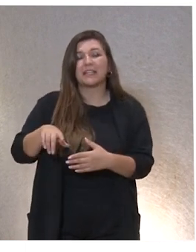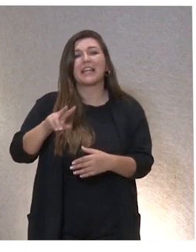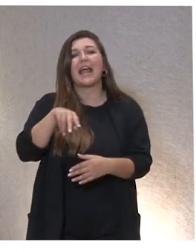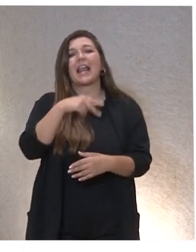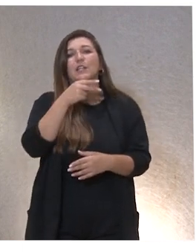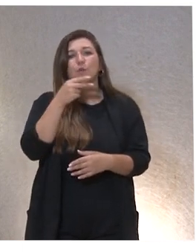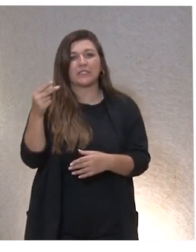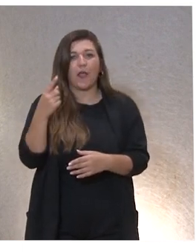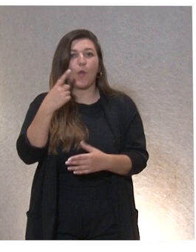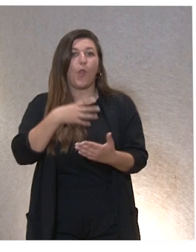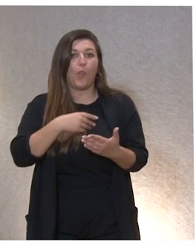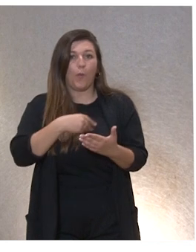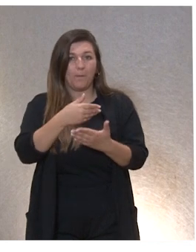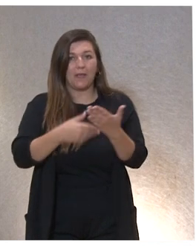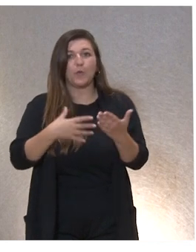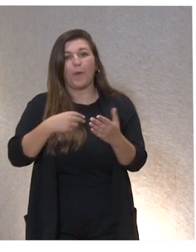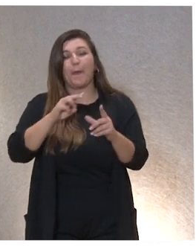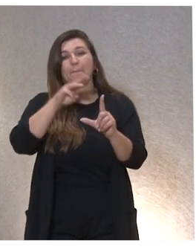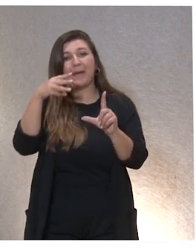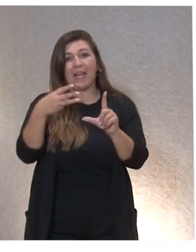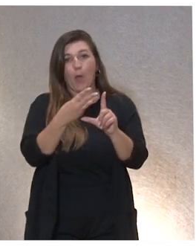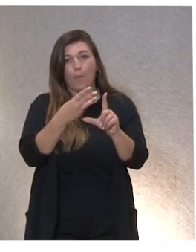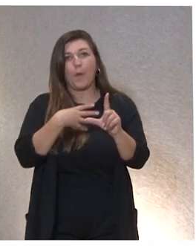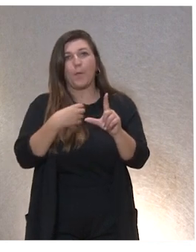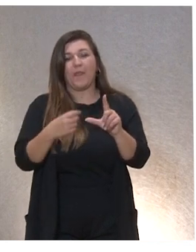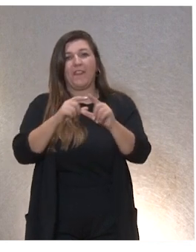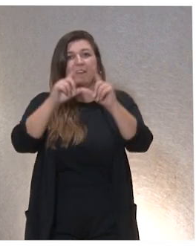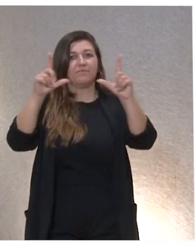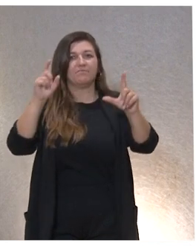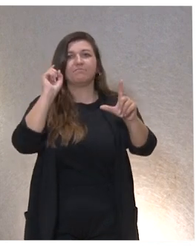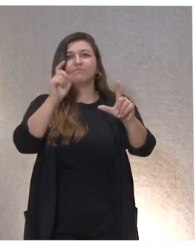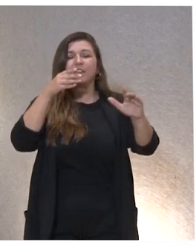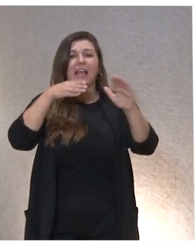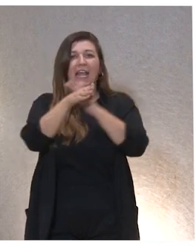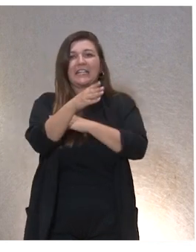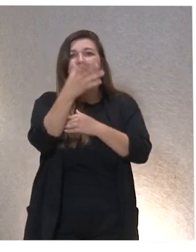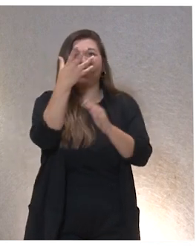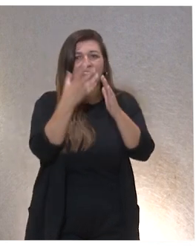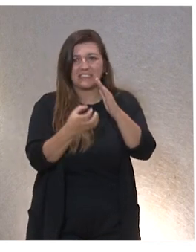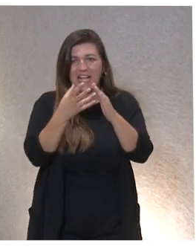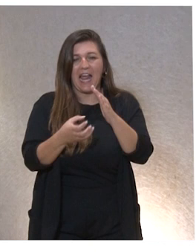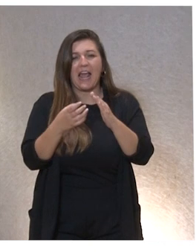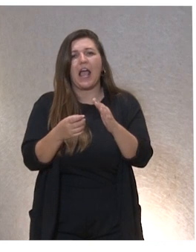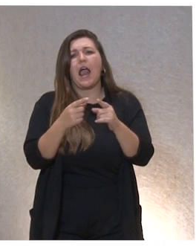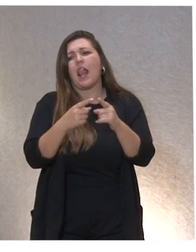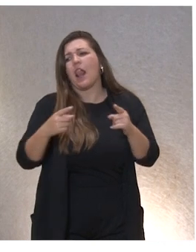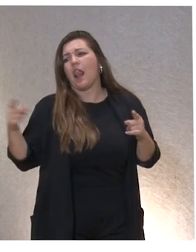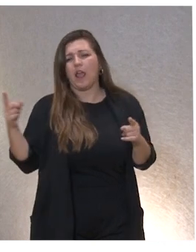documento que os podéis descargar en nuestra web, lo hemos puesto en la portada para que esté súper fácil en nuestra web, que no es muy extenso.